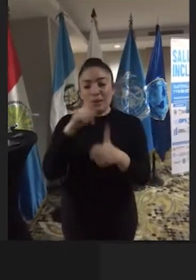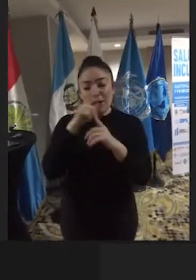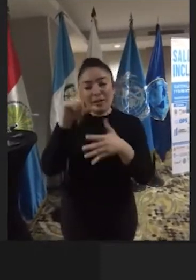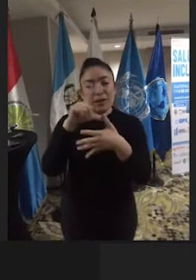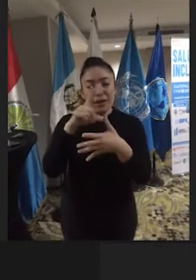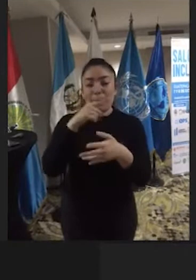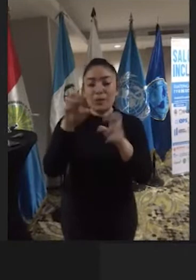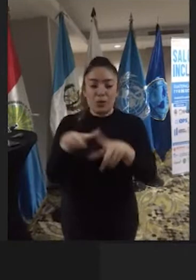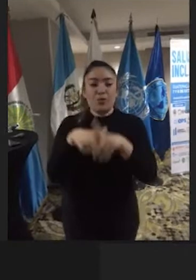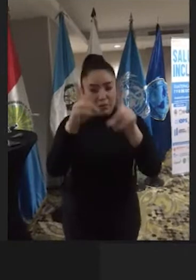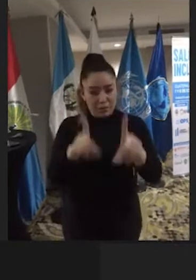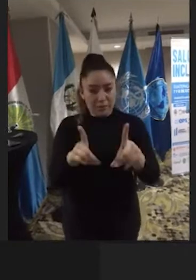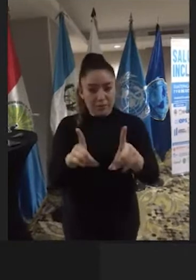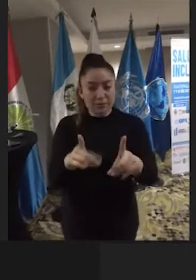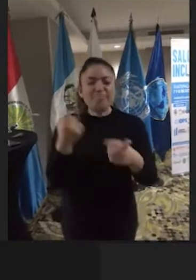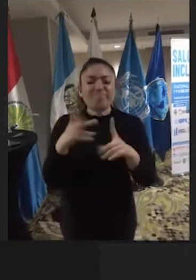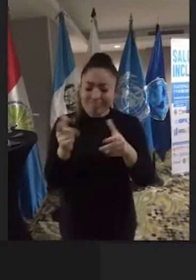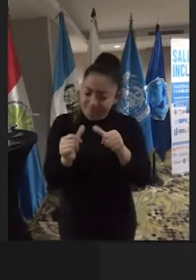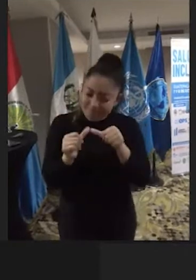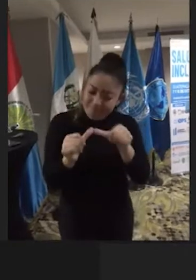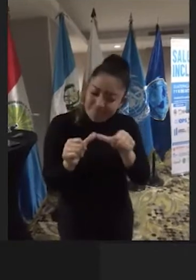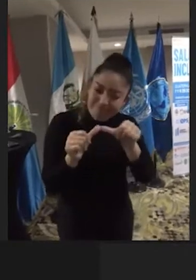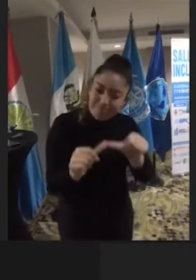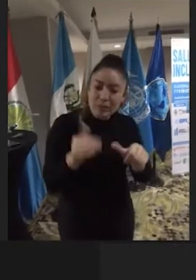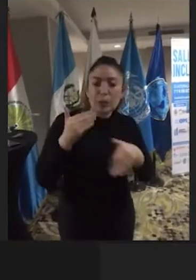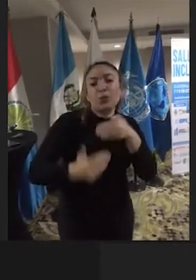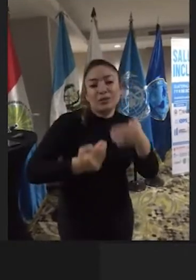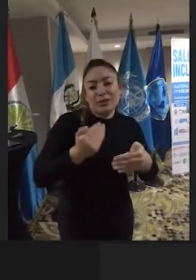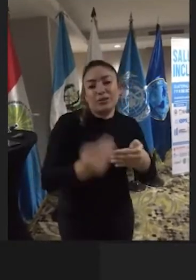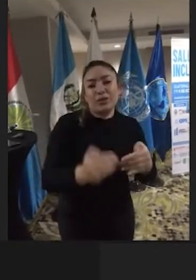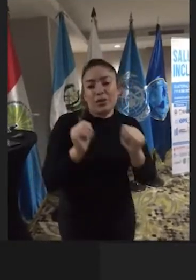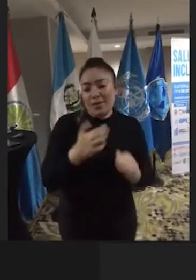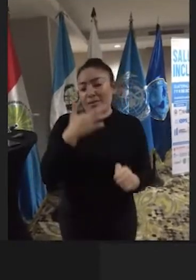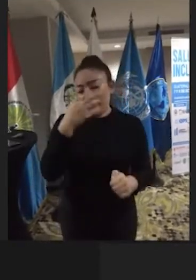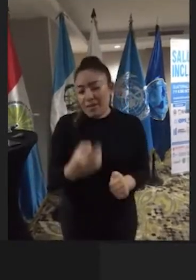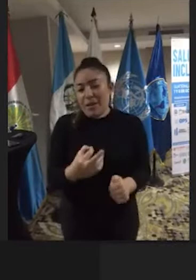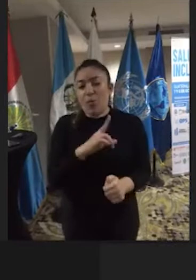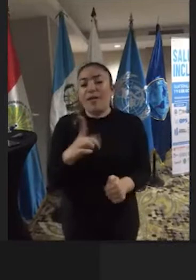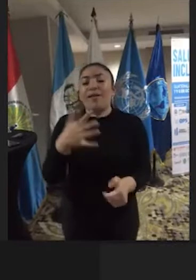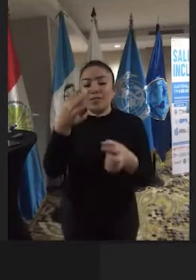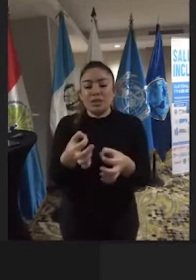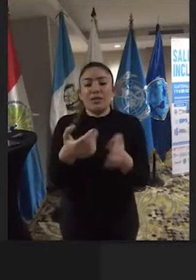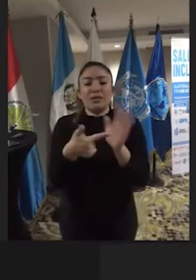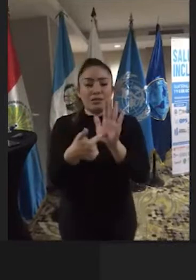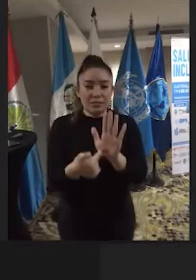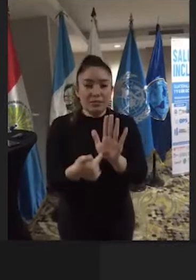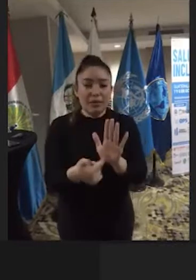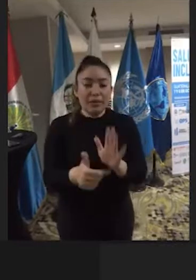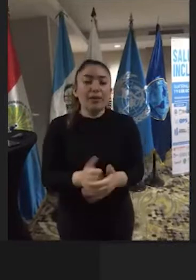de personas con discapacidad, para continuar con estos procesos y que realmente sea una realidad el